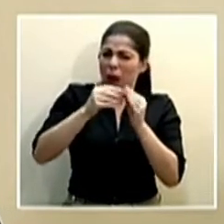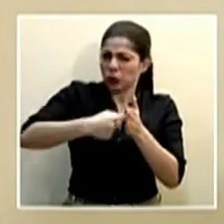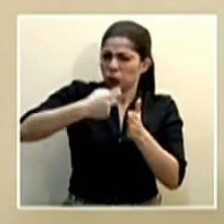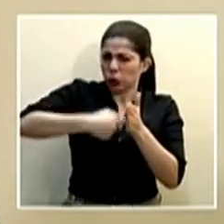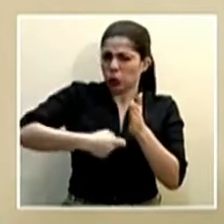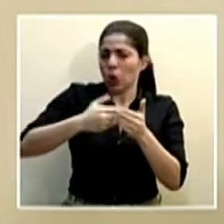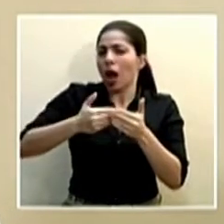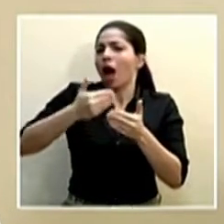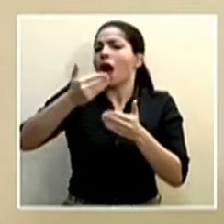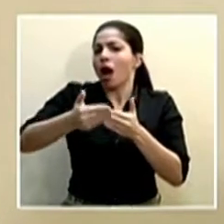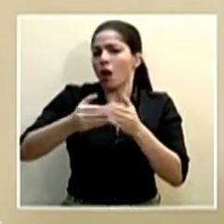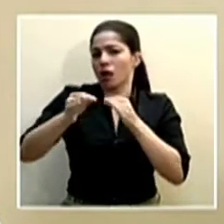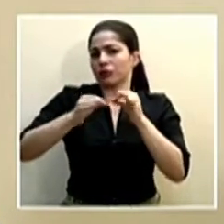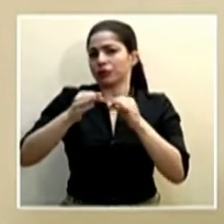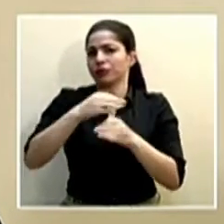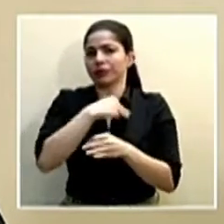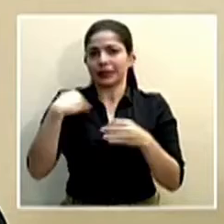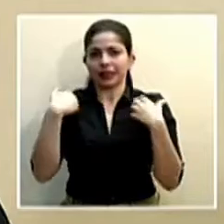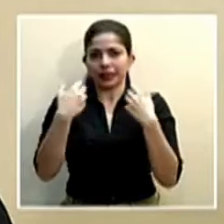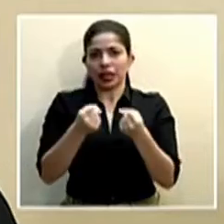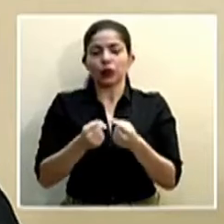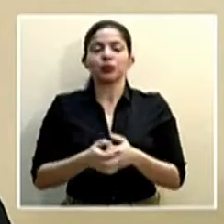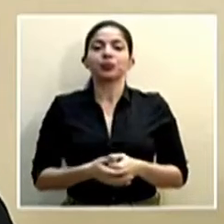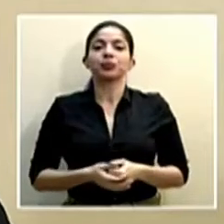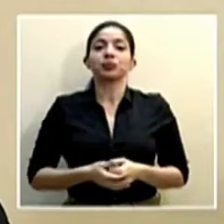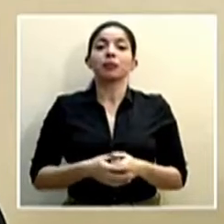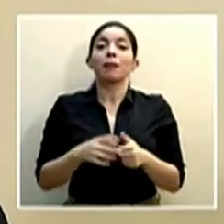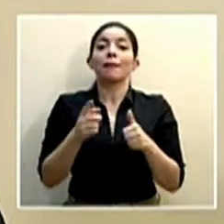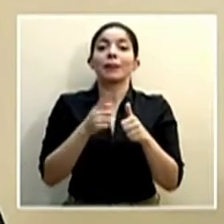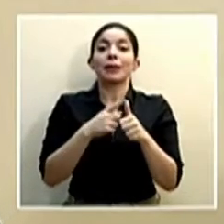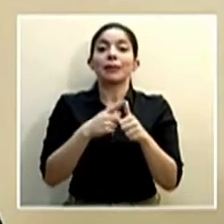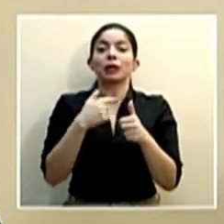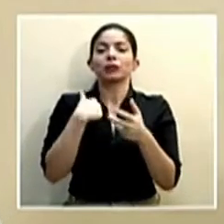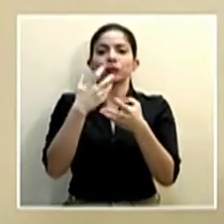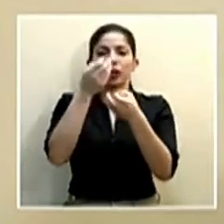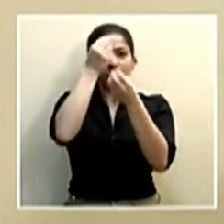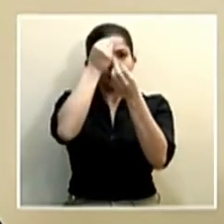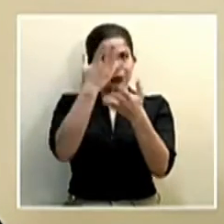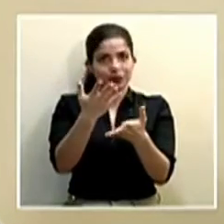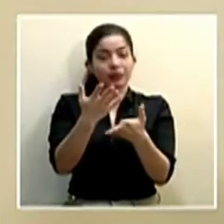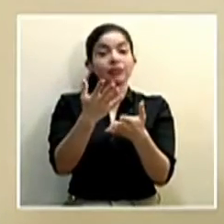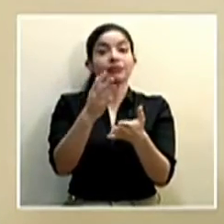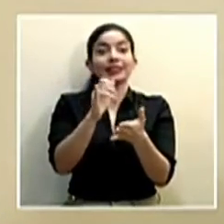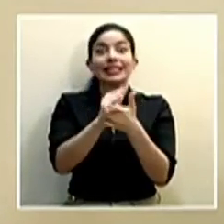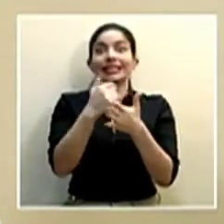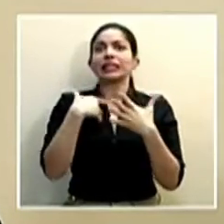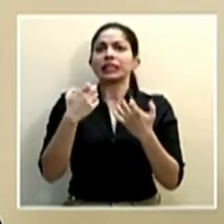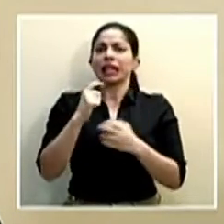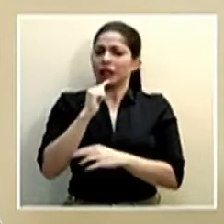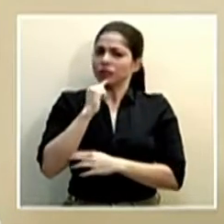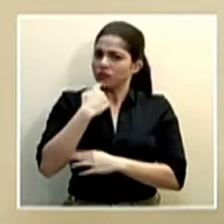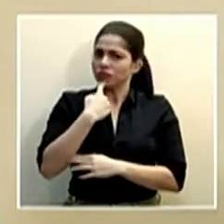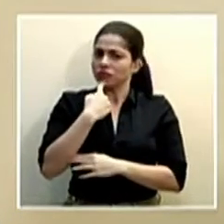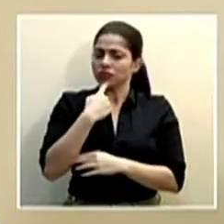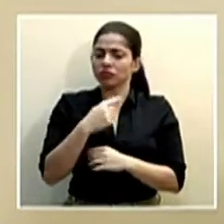unos minutos el Ministro de Salud. Lo primero que quiero señalar, y en eso quiero ser categórico,